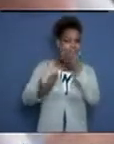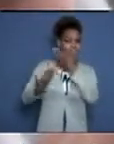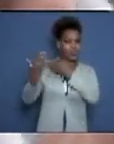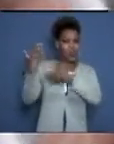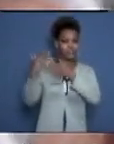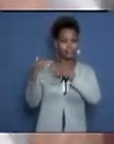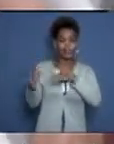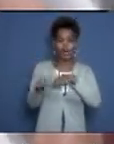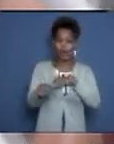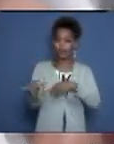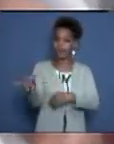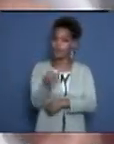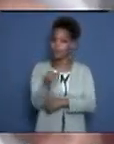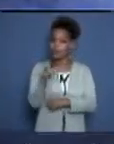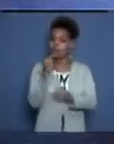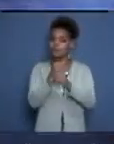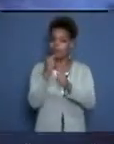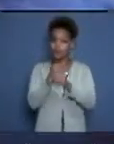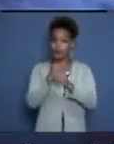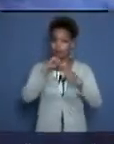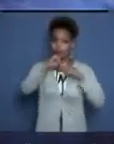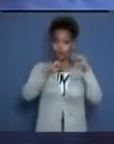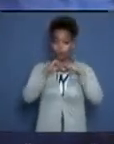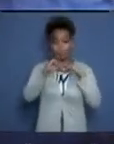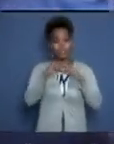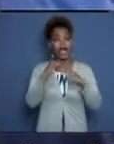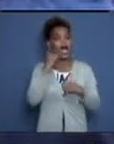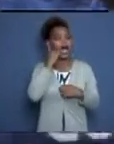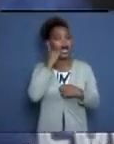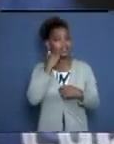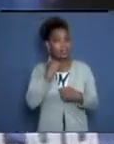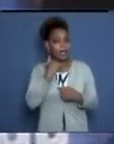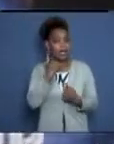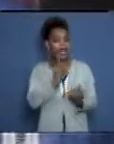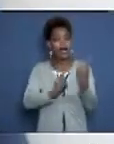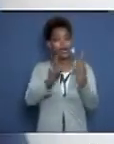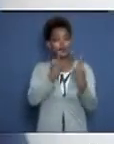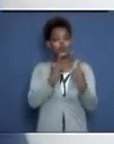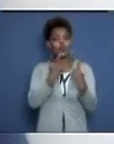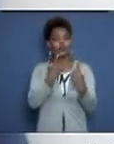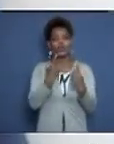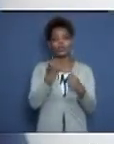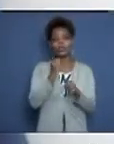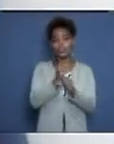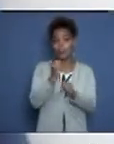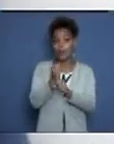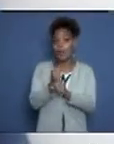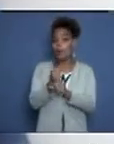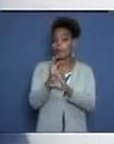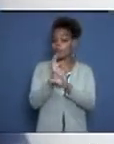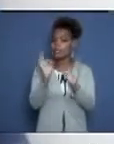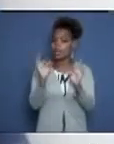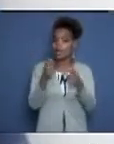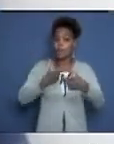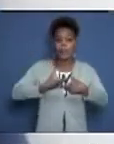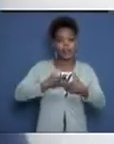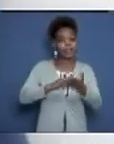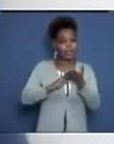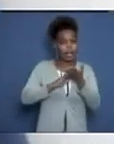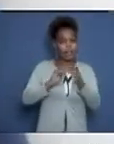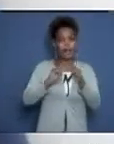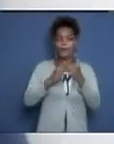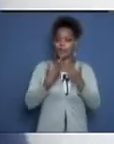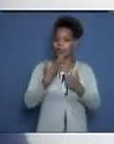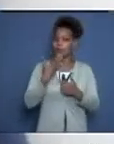Hay otras actuaciones individuales que aunque no trajeron medallas, también hay que reconocer. Y entre ellas está el récord personal de la